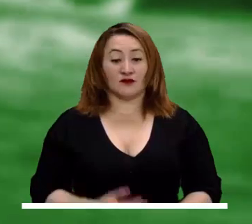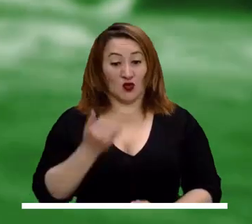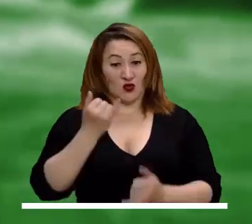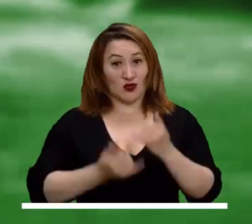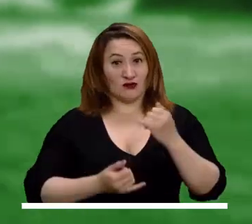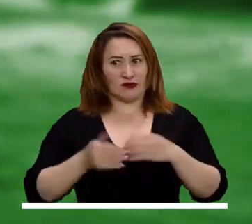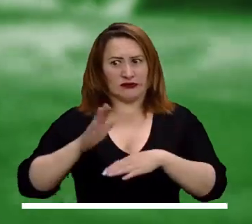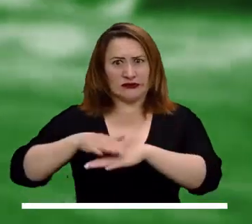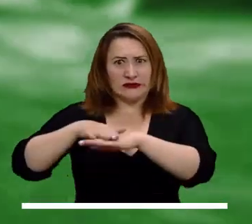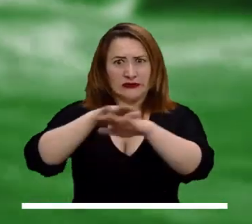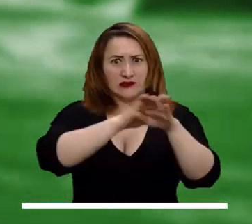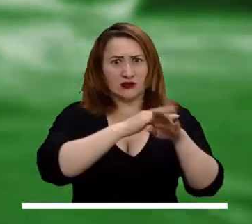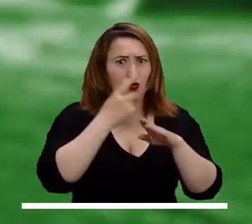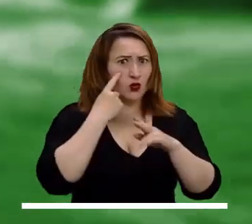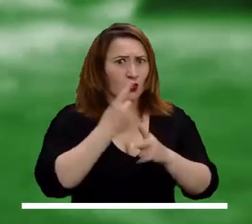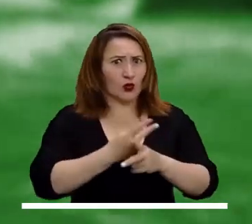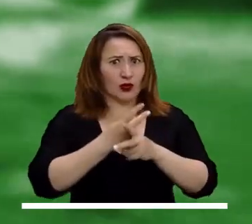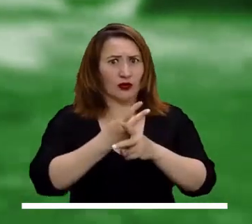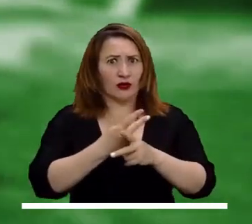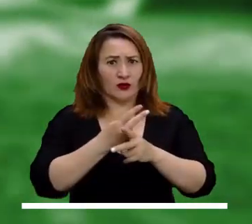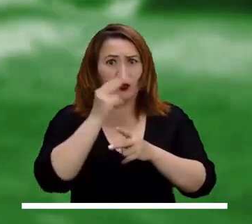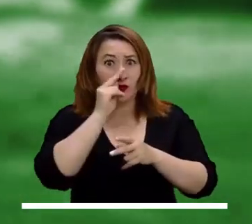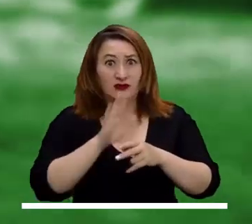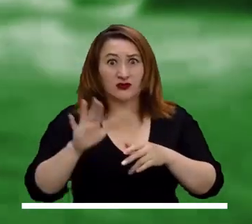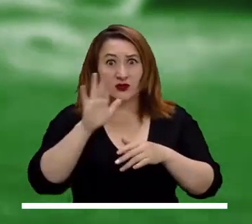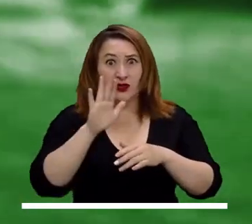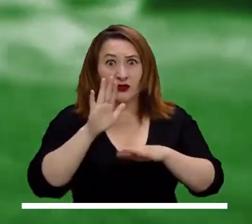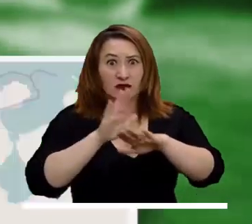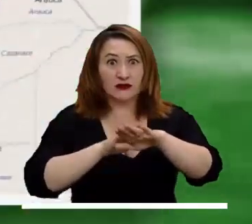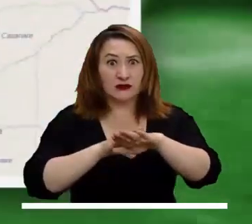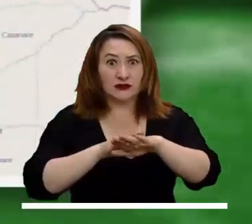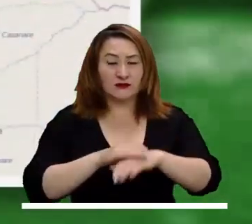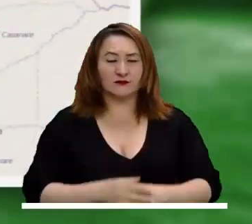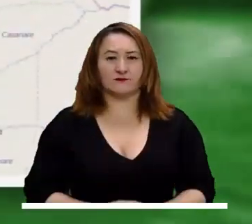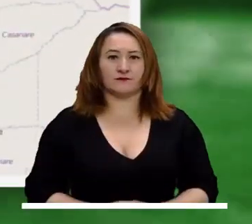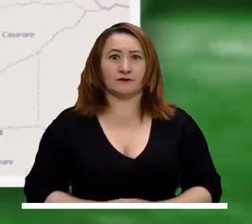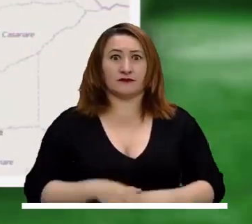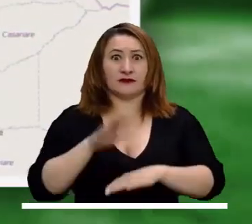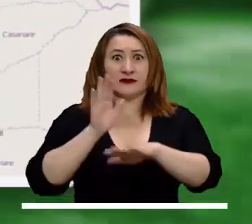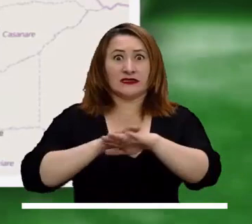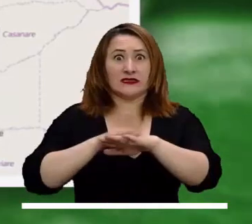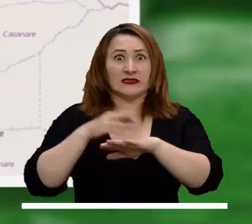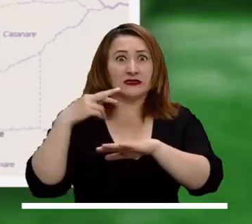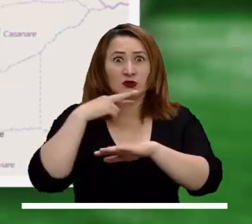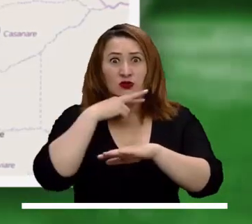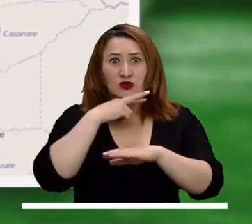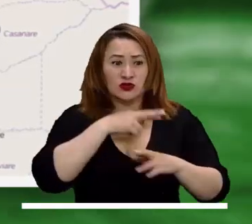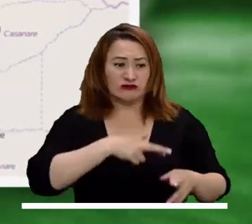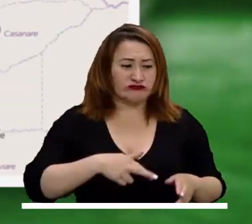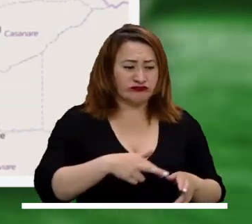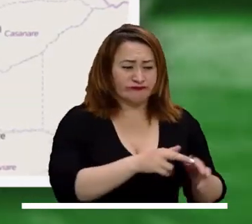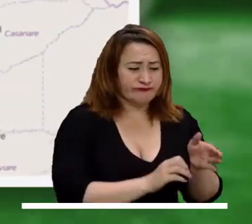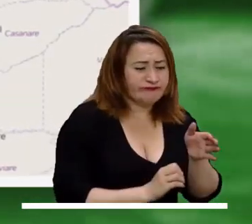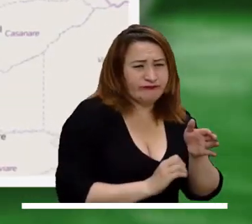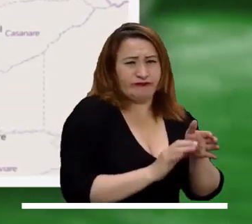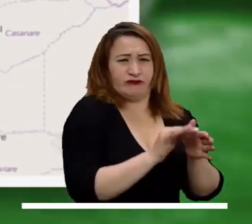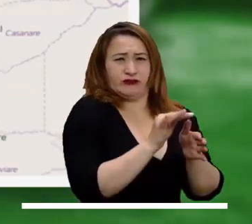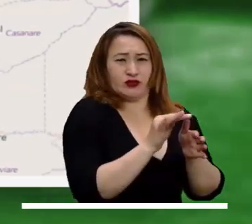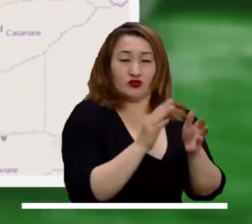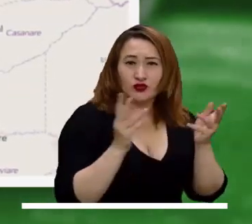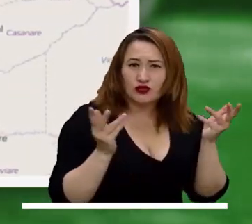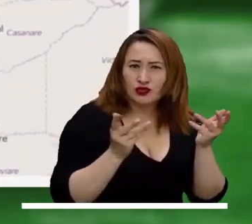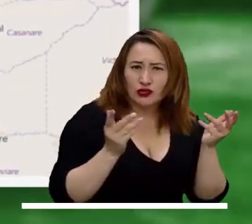Finalizamos con las alertas que se encuentran activas a nivel nacional. Alerta roja por probabilidad de crecientes en el río